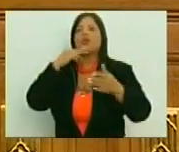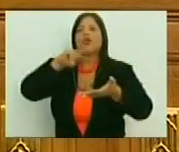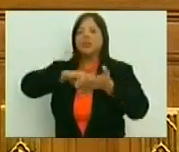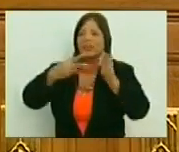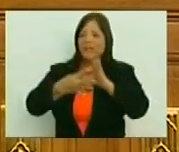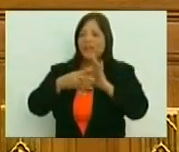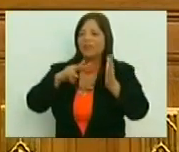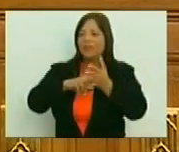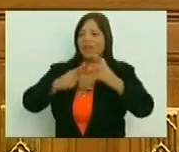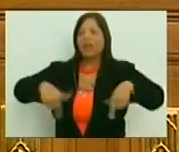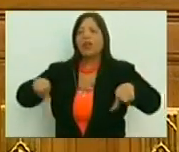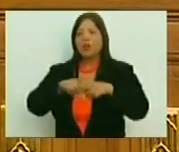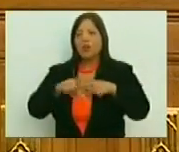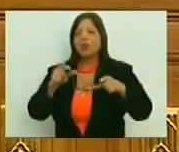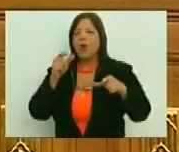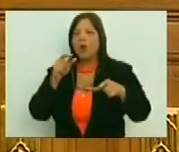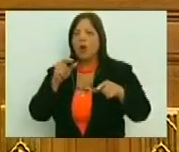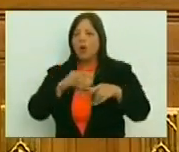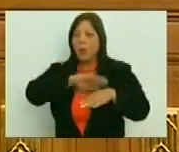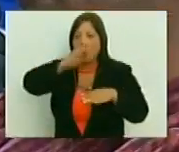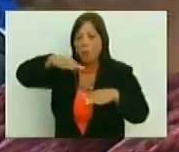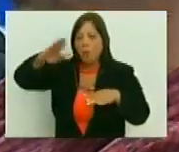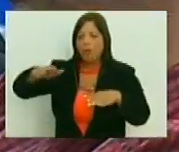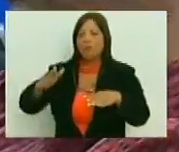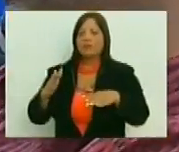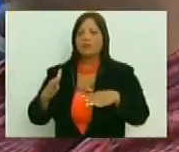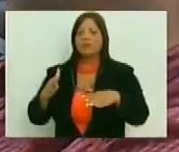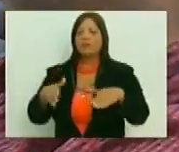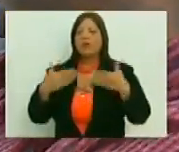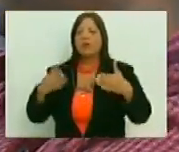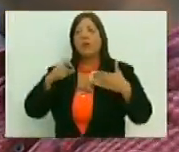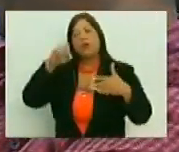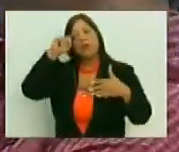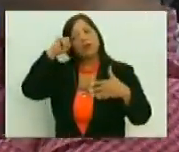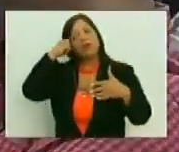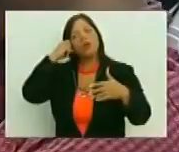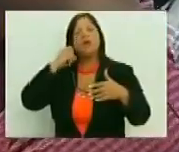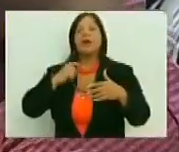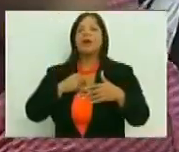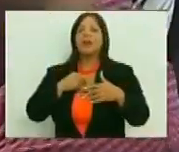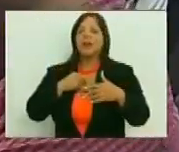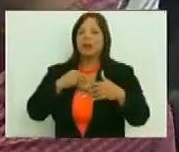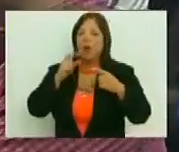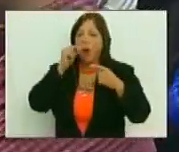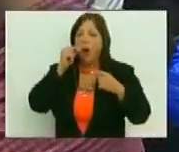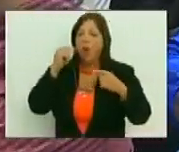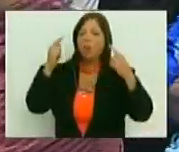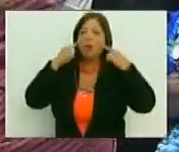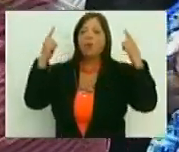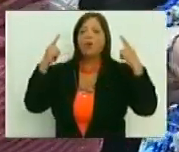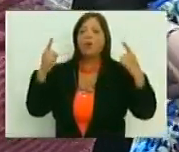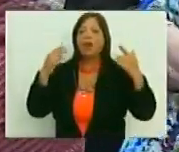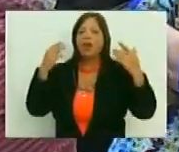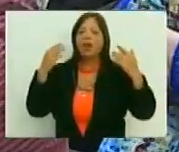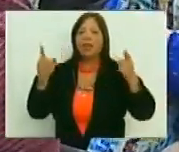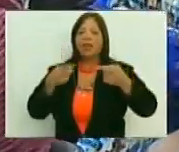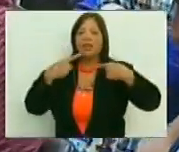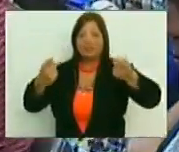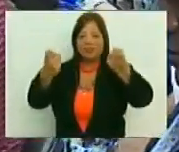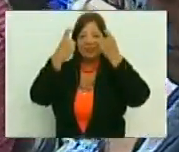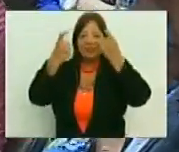eso, en esos montes. Cuando yo recordaba en estos días, con padre Moravidías, en unas clases que nos daba de